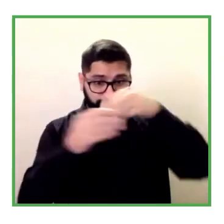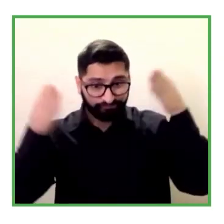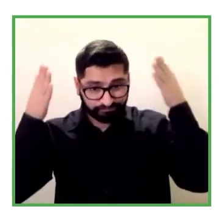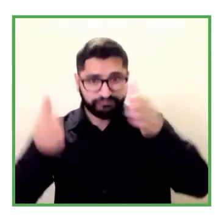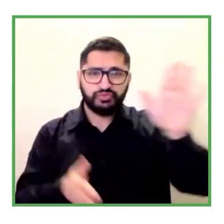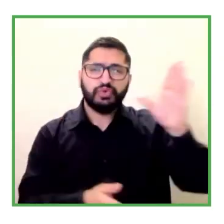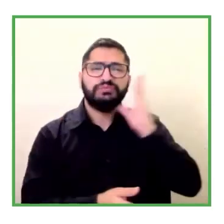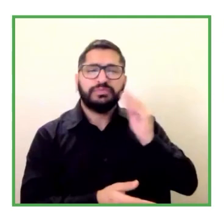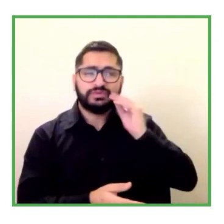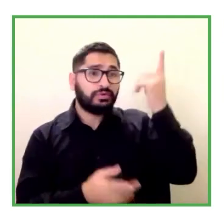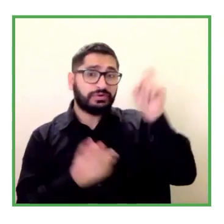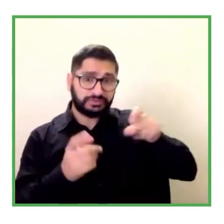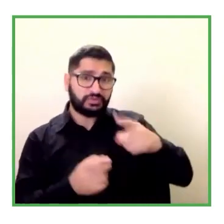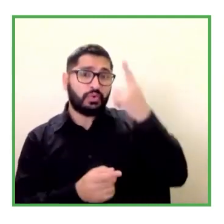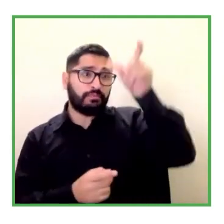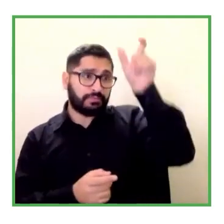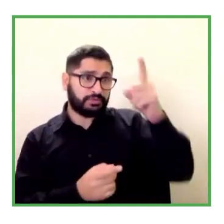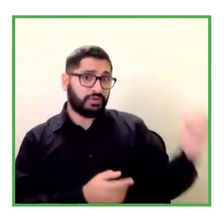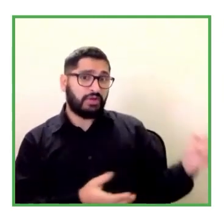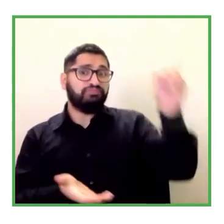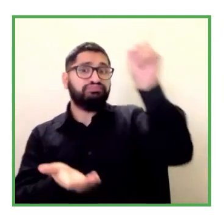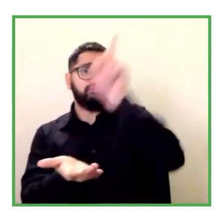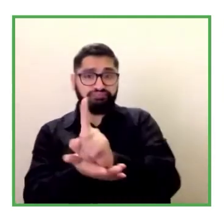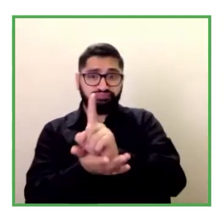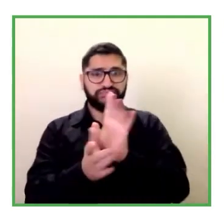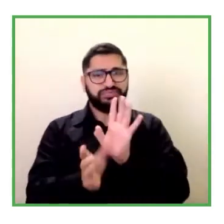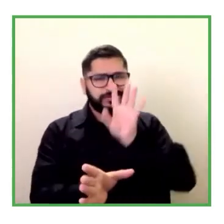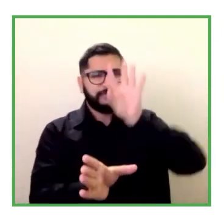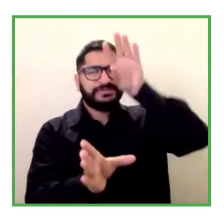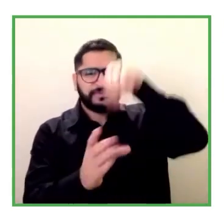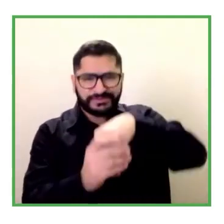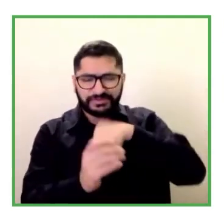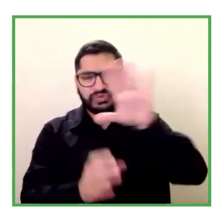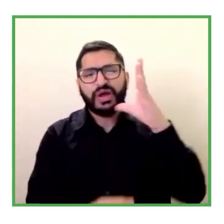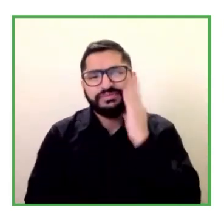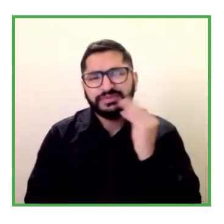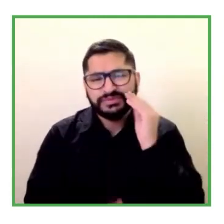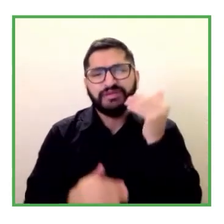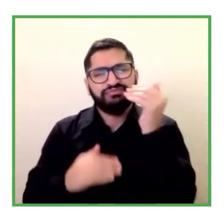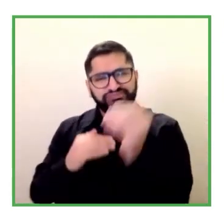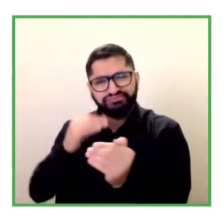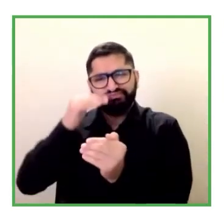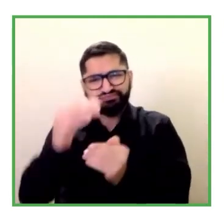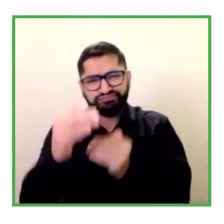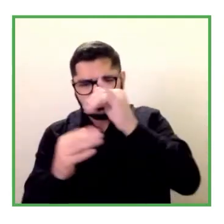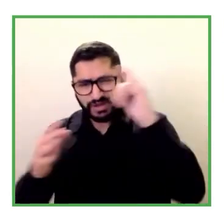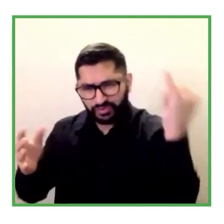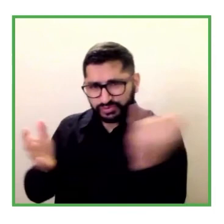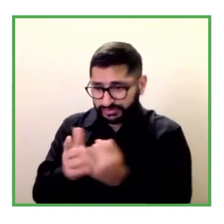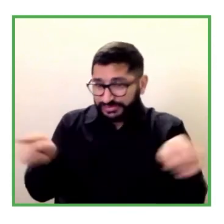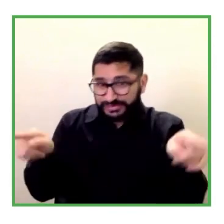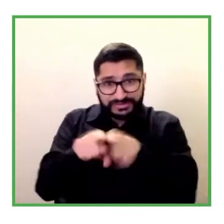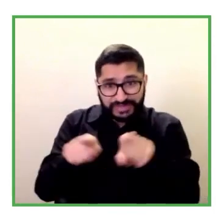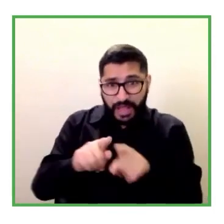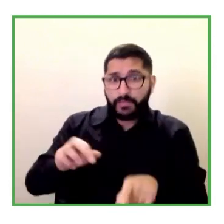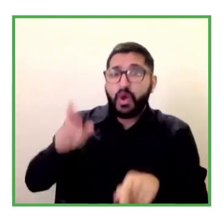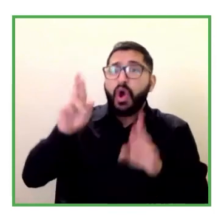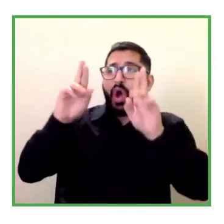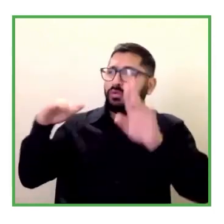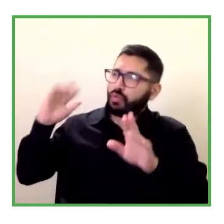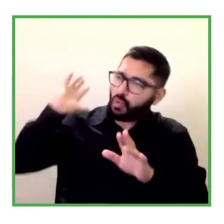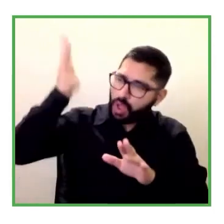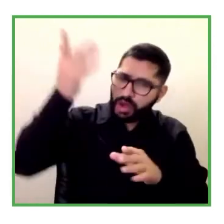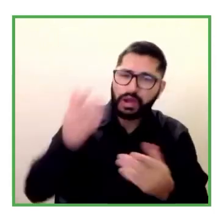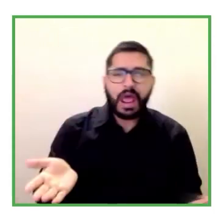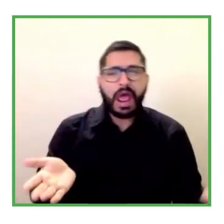eso lo debemos de estar promoviendo en todos los países esa sería la clave para que realmente esto se logre que esto podamos avanzar más